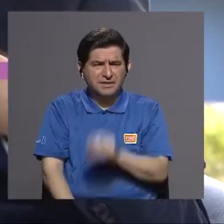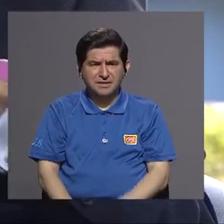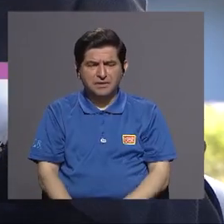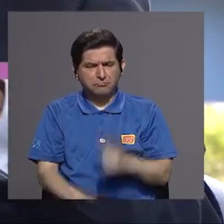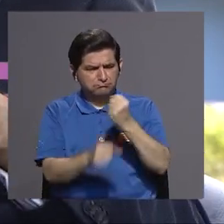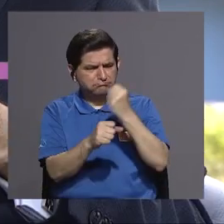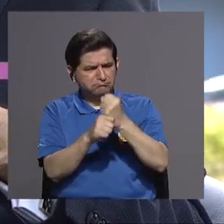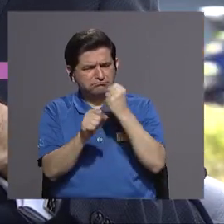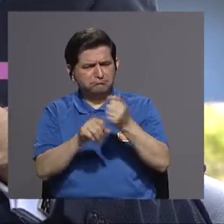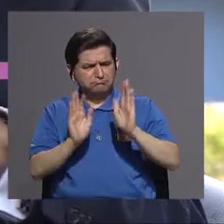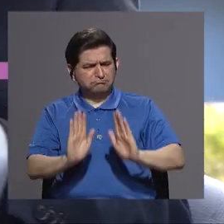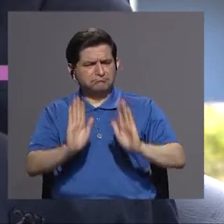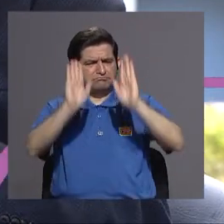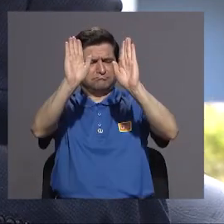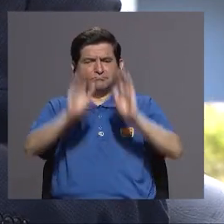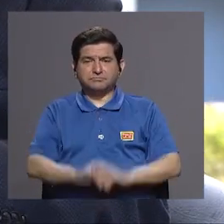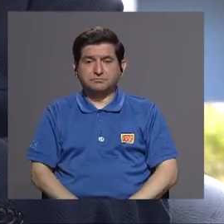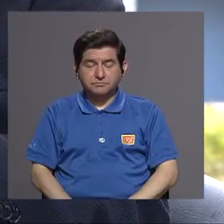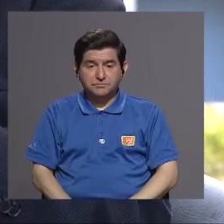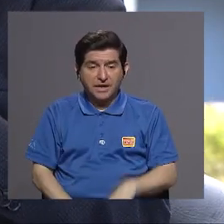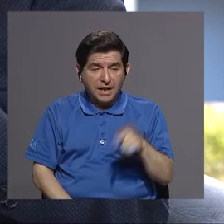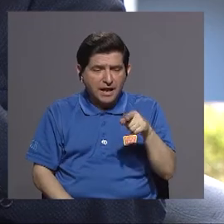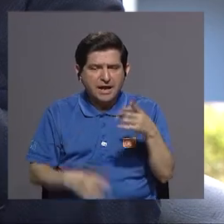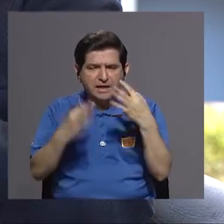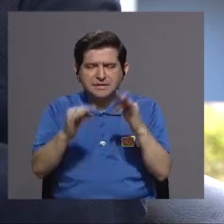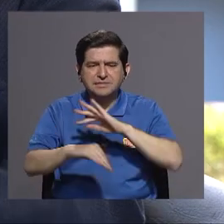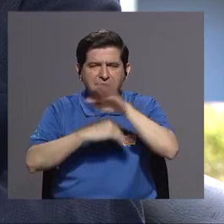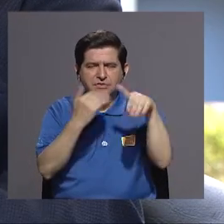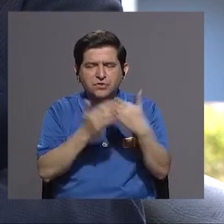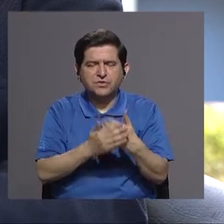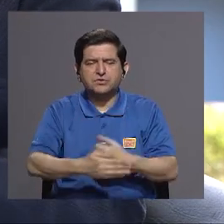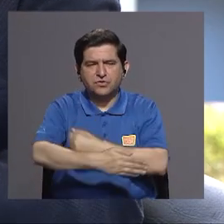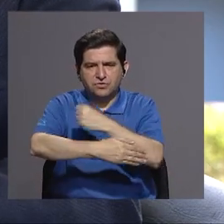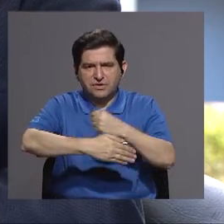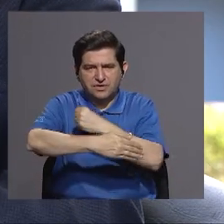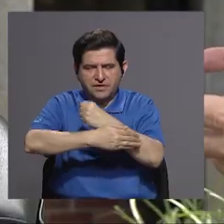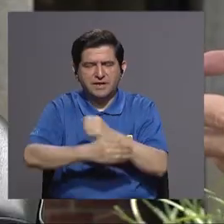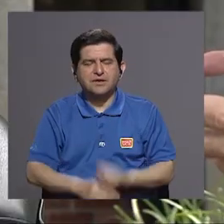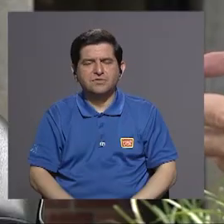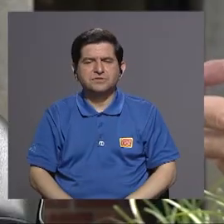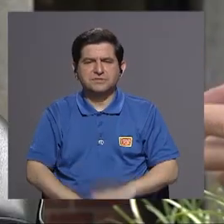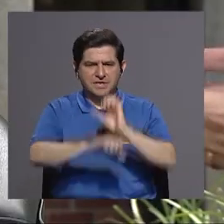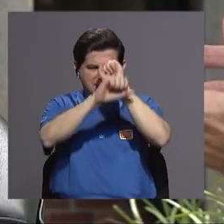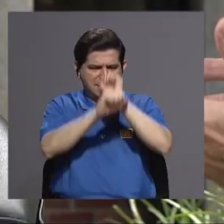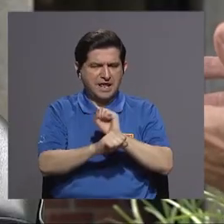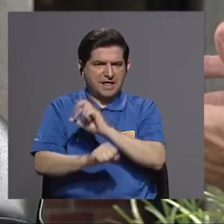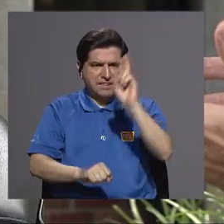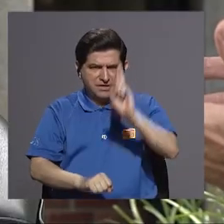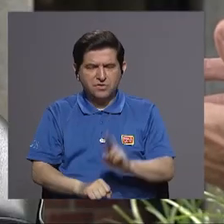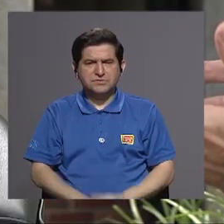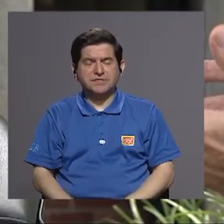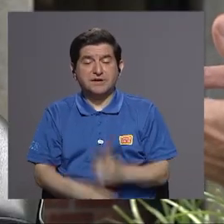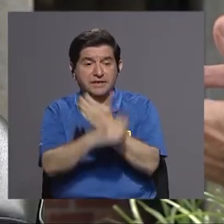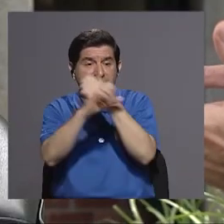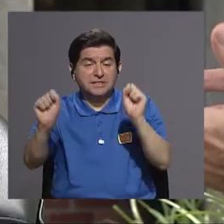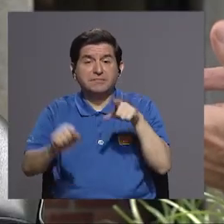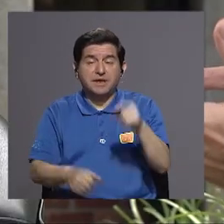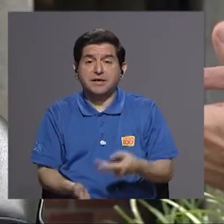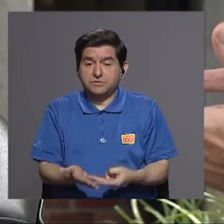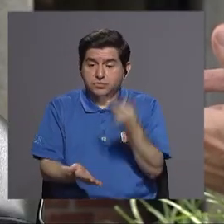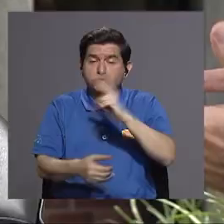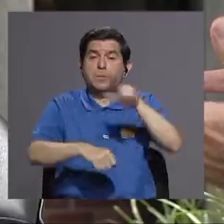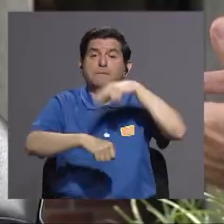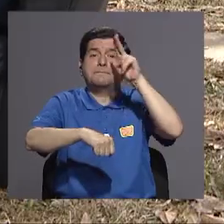que hacen una labor increíble rescatando todo de la cocina tradicional costa rica en severa que eso es una cosa un tesoro